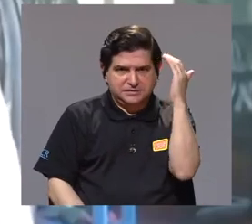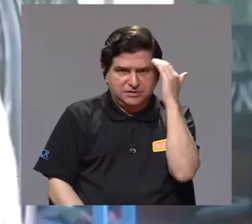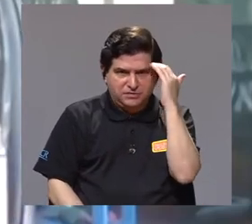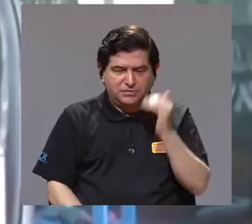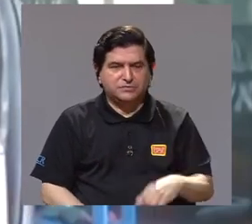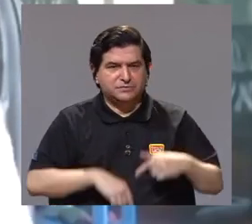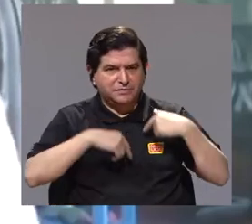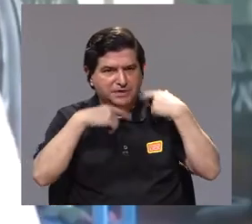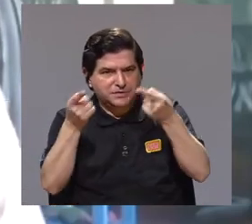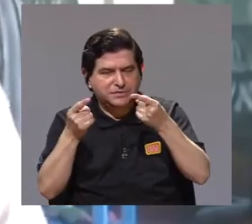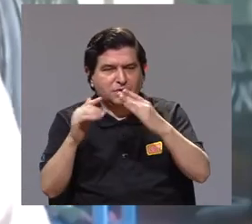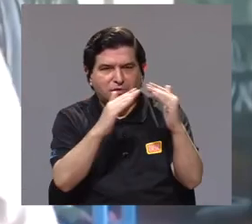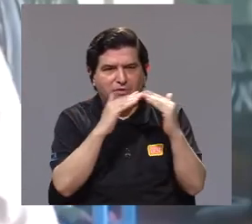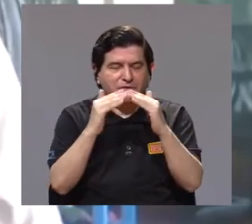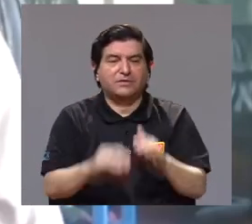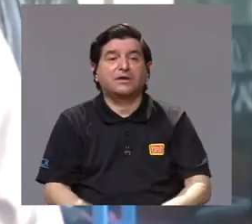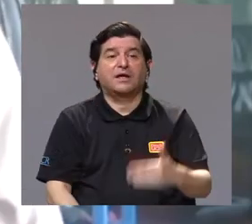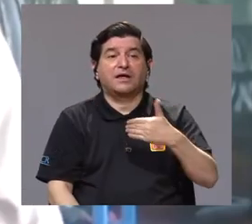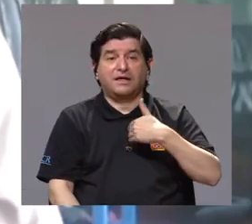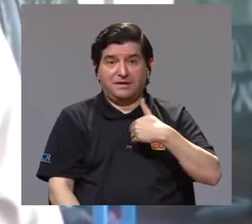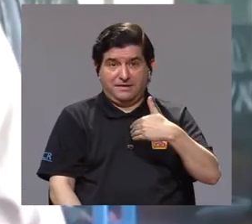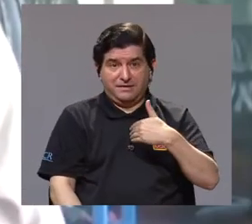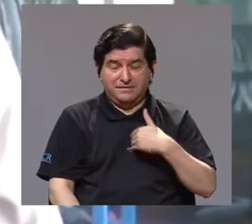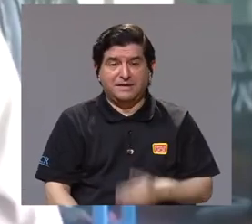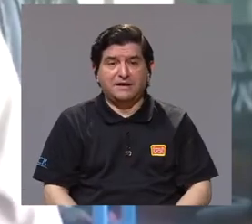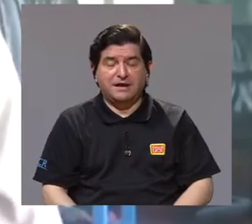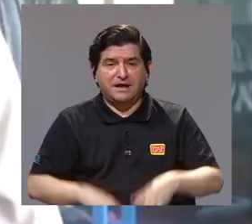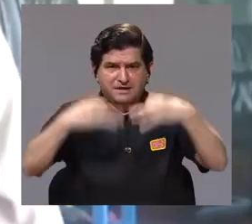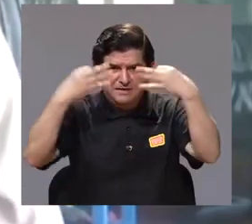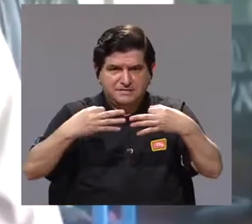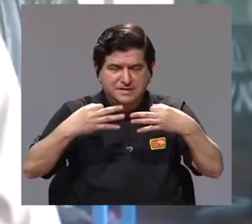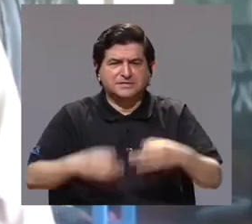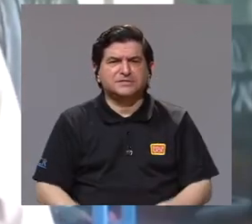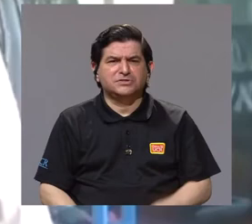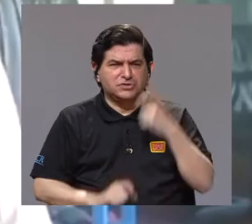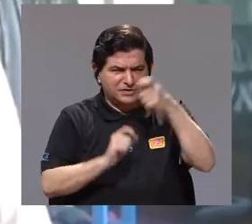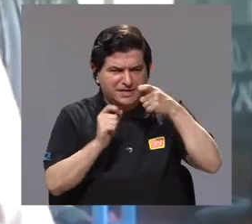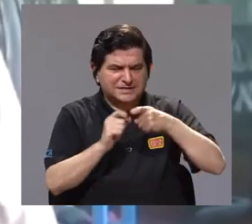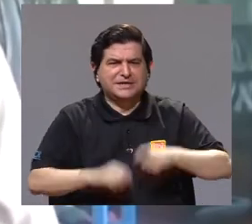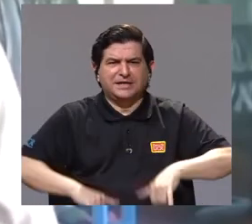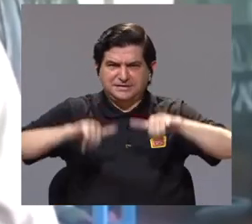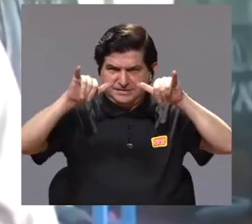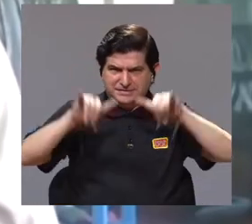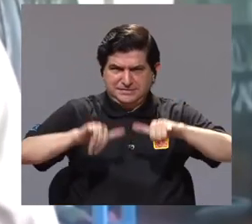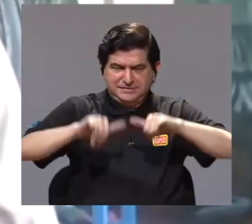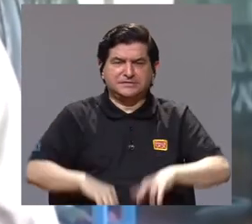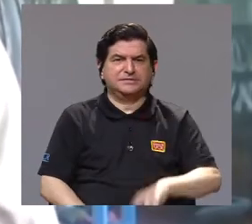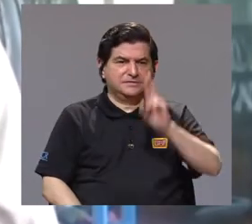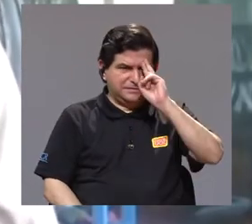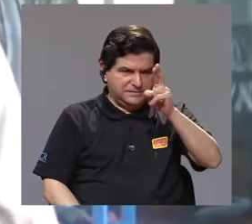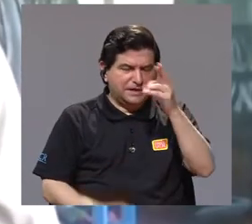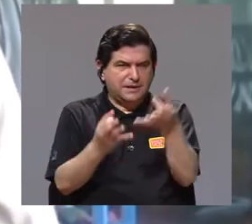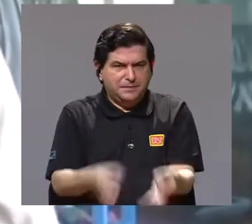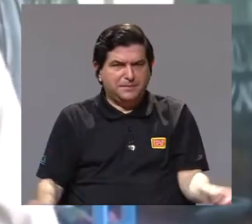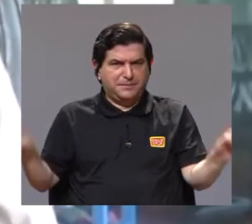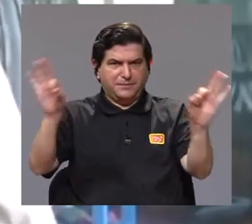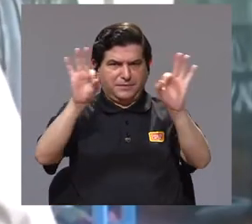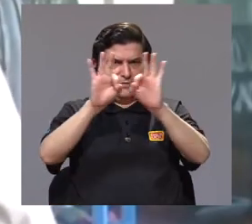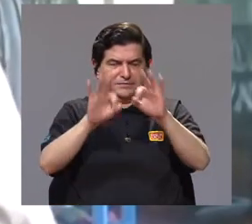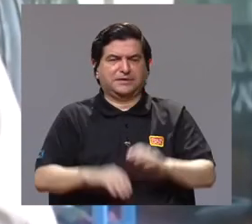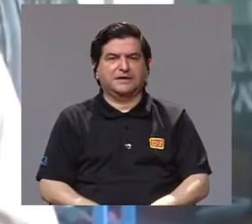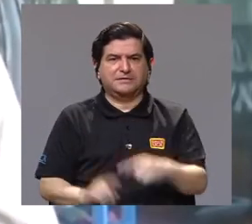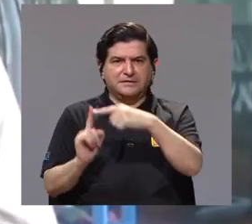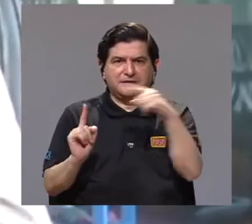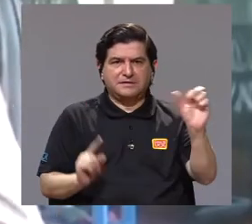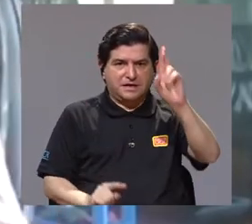llevar ese conocimiento científico a las comunidades y tener medidas concretas de conservación. Está reconociendo la